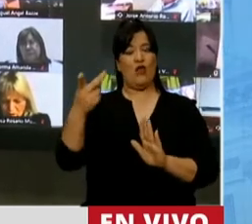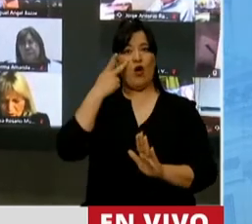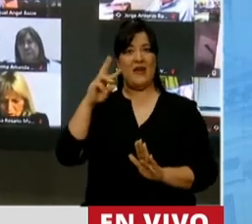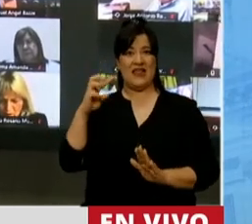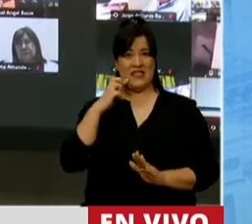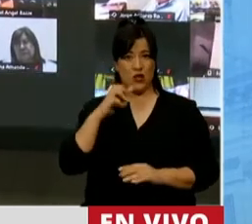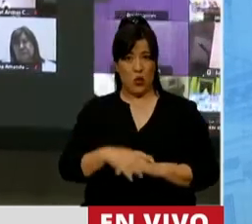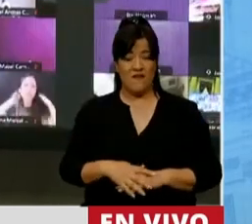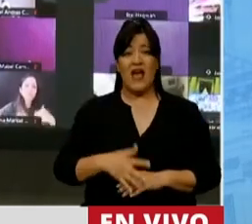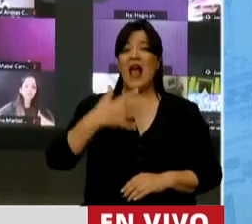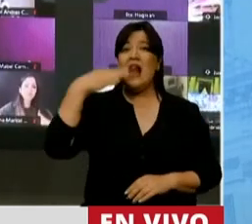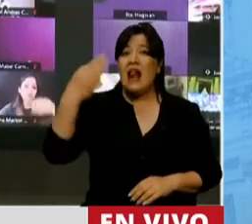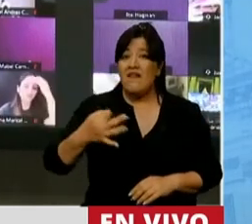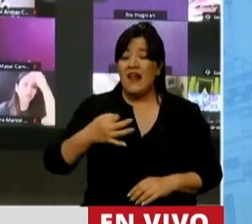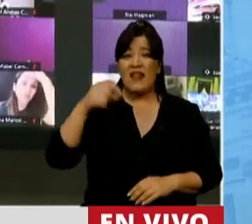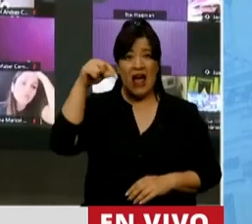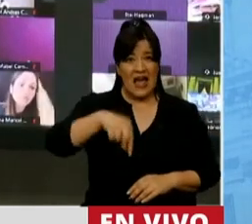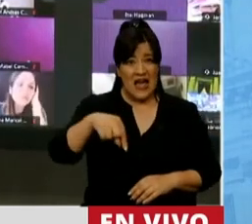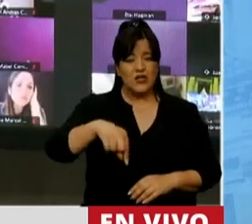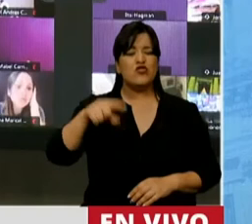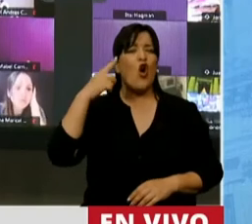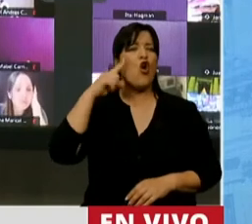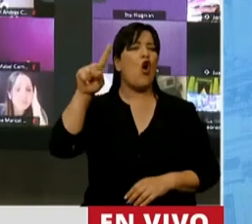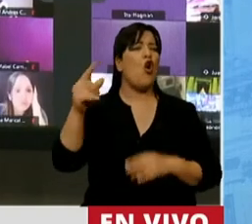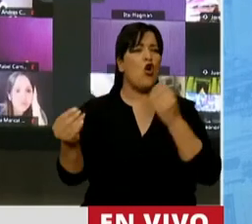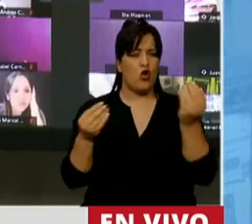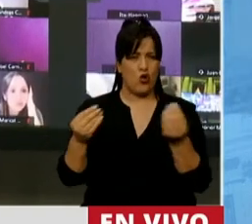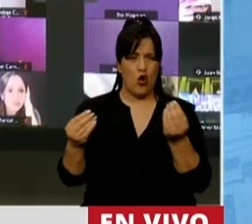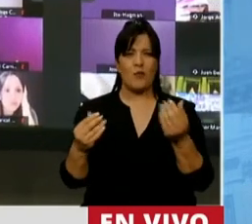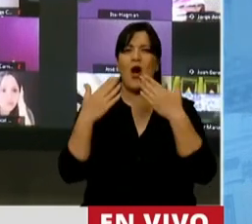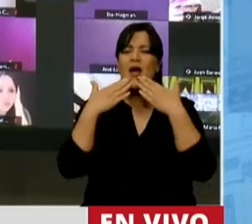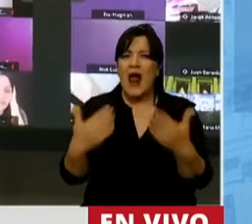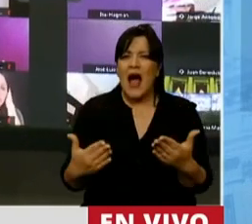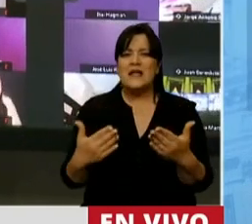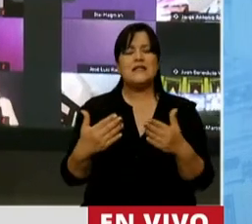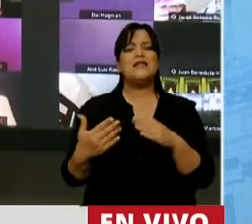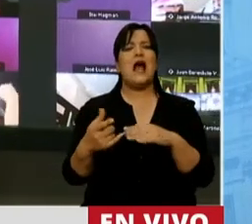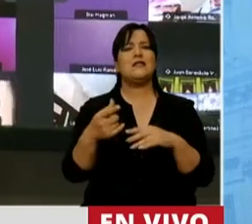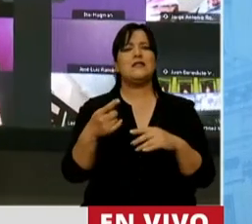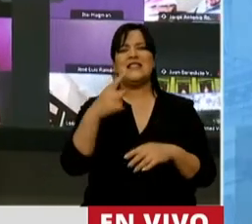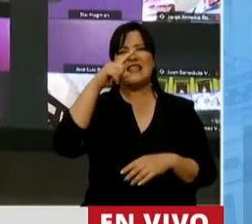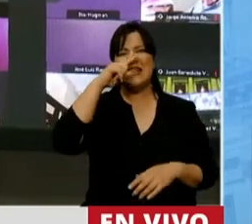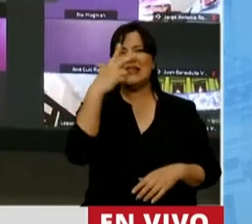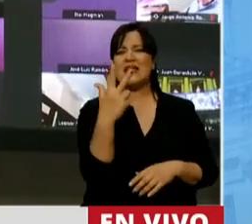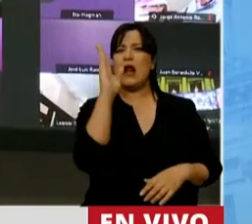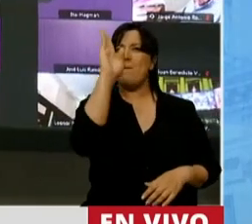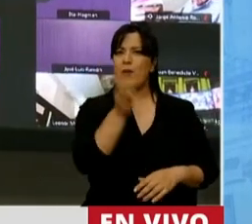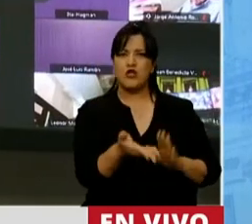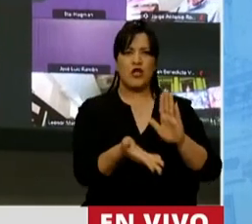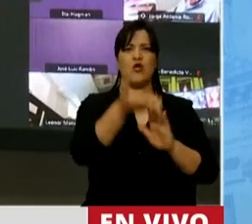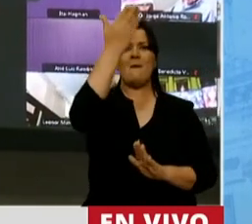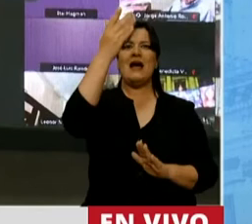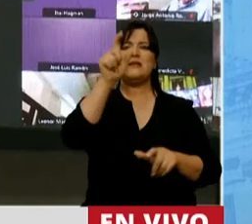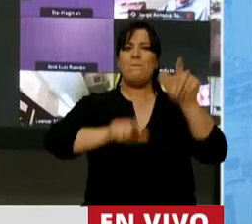verdad que esto se logró con el ingreso de un 73% más de